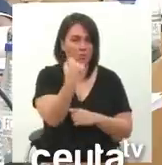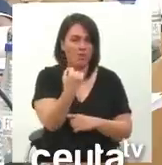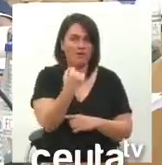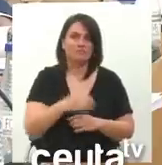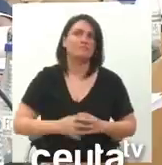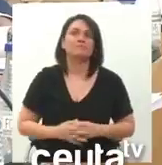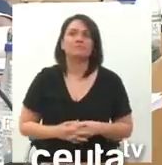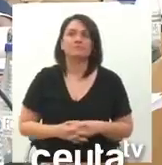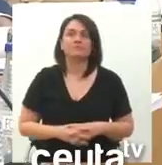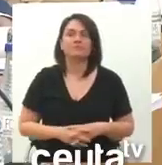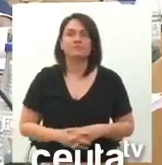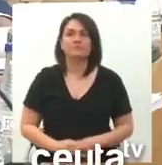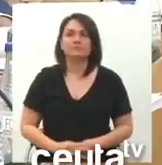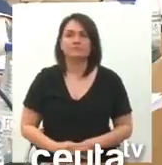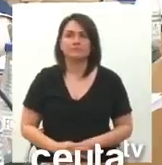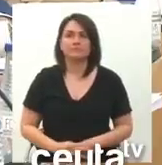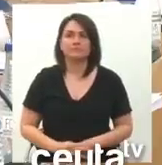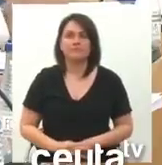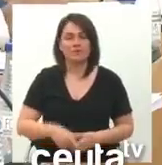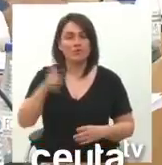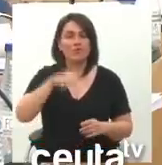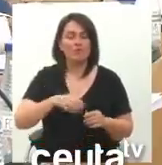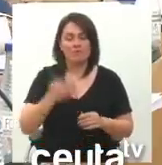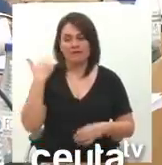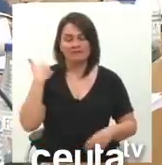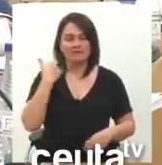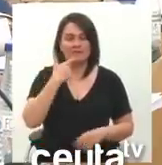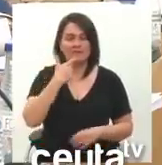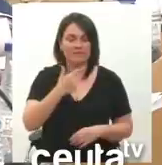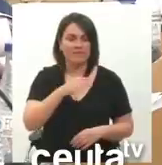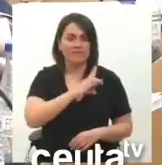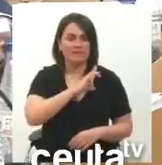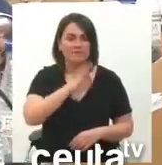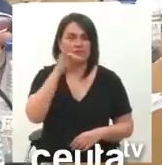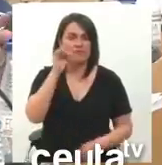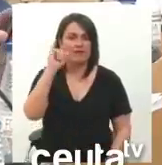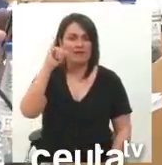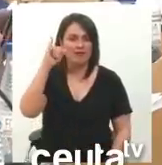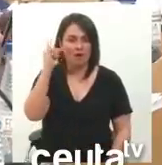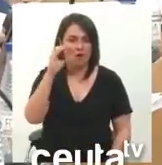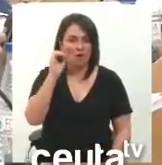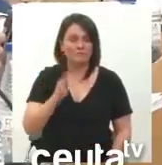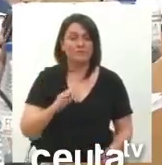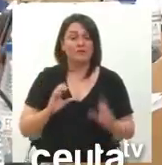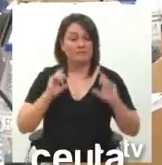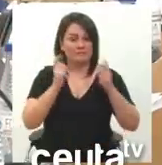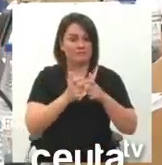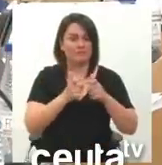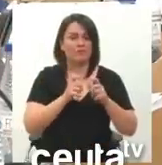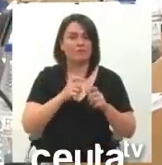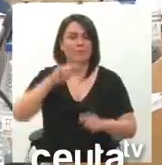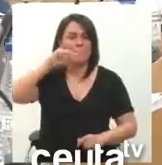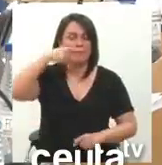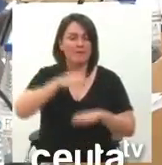Decía hace tan solo un mes el señor Feijó, después de reunirse con el primer ministro de Marruecos, cuando se le